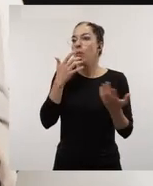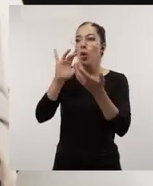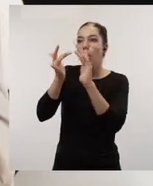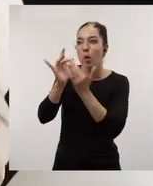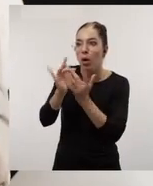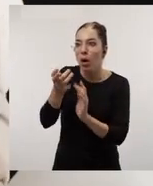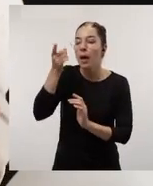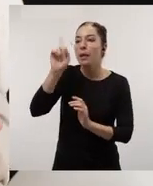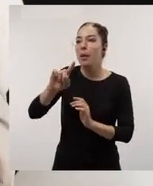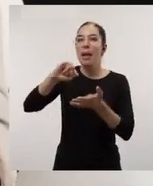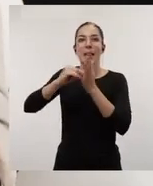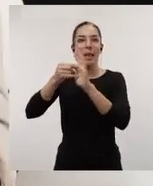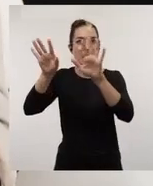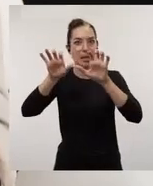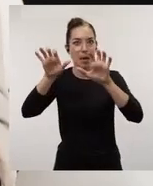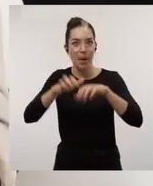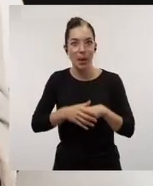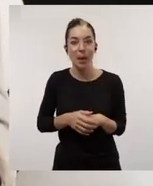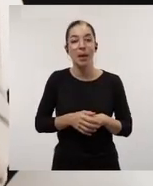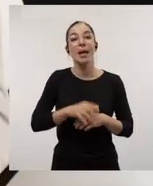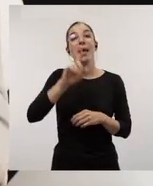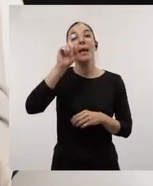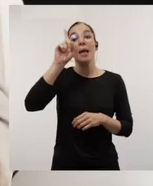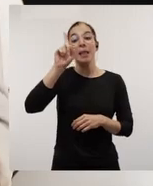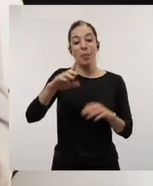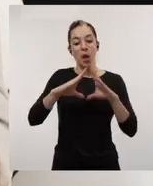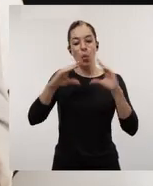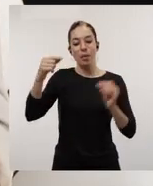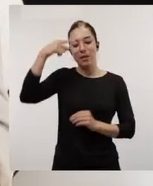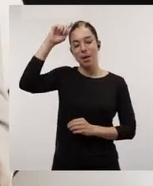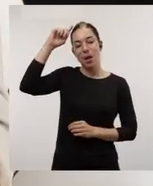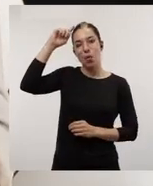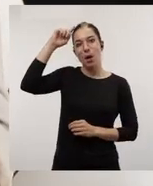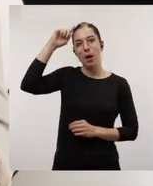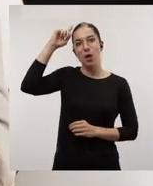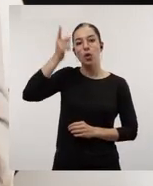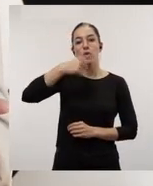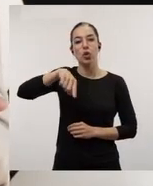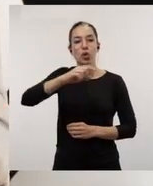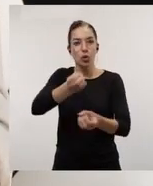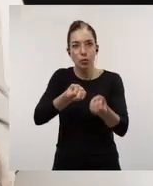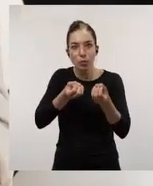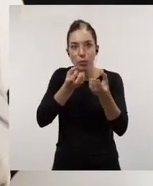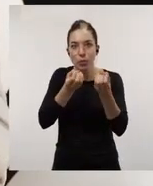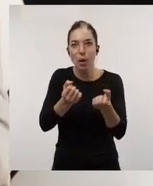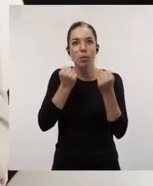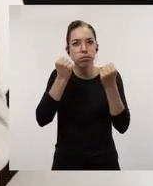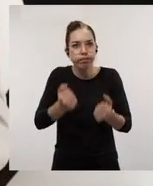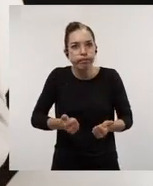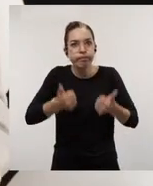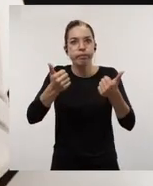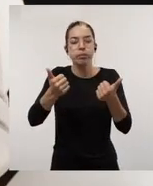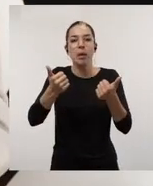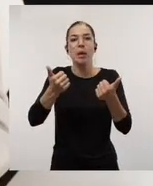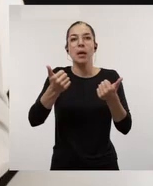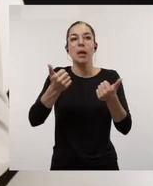una serie de relaciones y aprenden una serie de técnicas. Y luego también desde la Universidad Rey Juan Carlos informamos, potenciamos